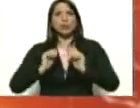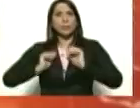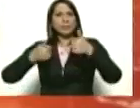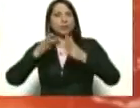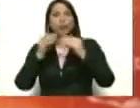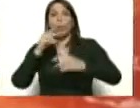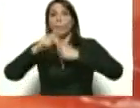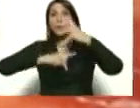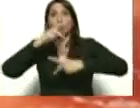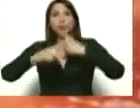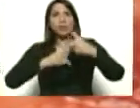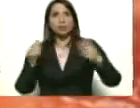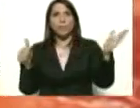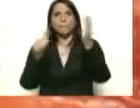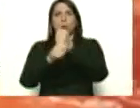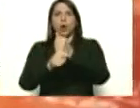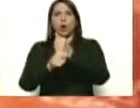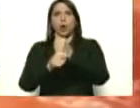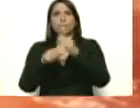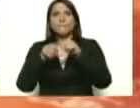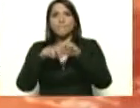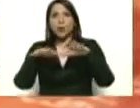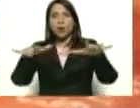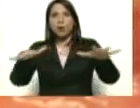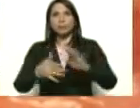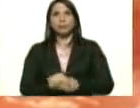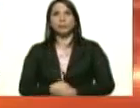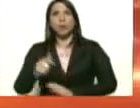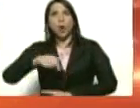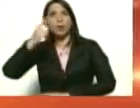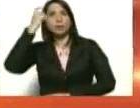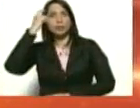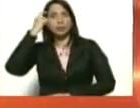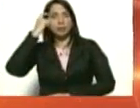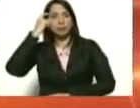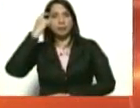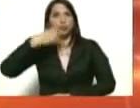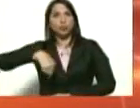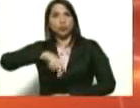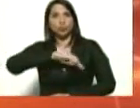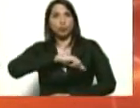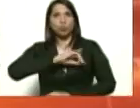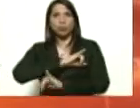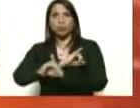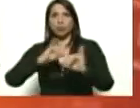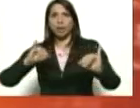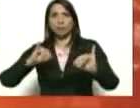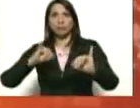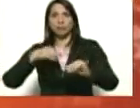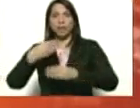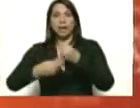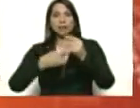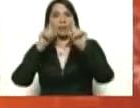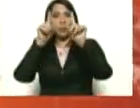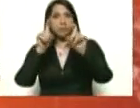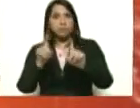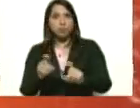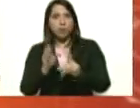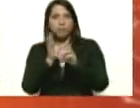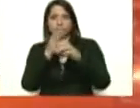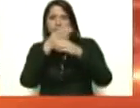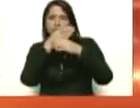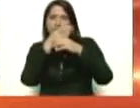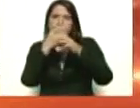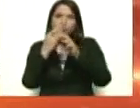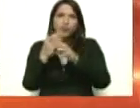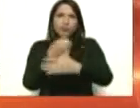proceso de detección epidemiológica. El día de hoy, presidente, nosotros ya estamos haciendo prueba molecular a toda